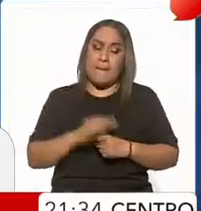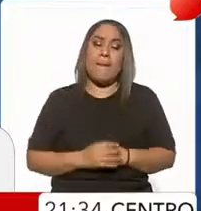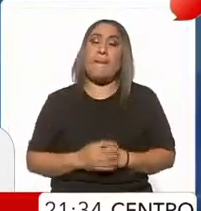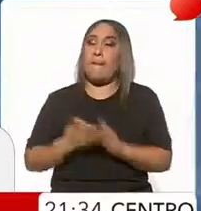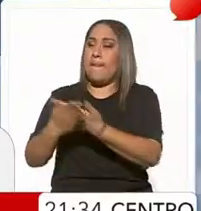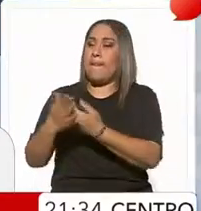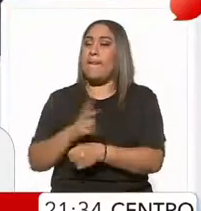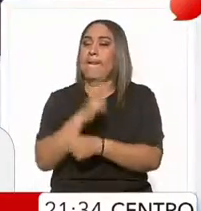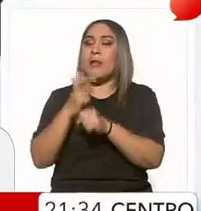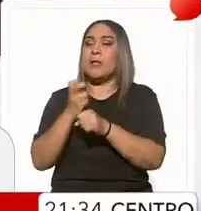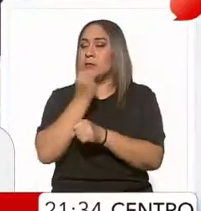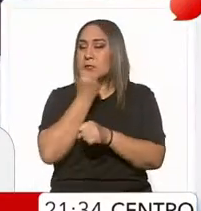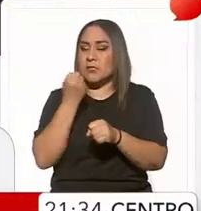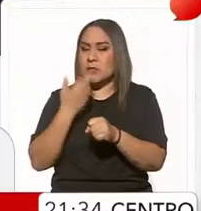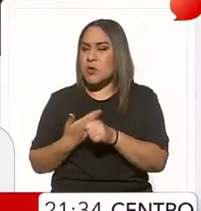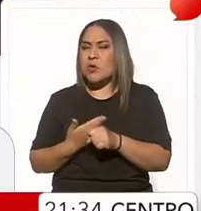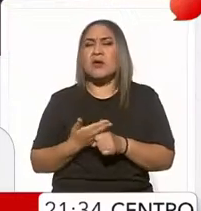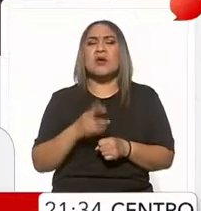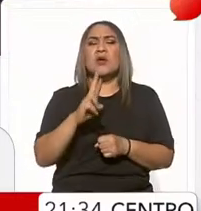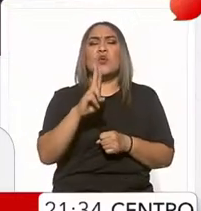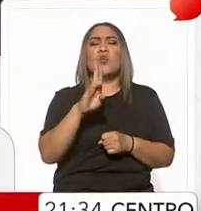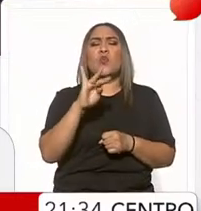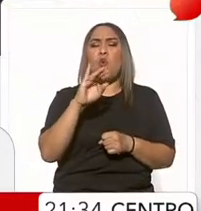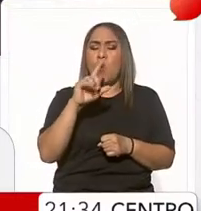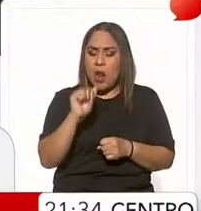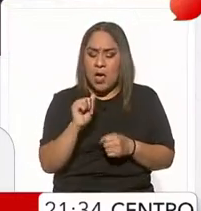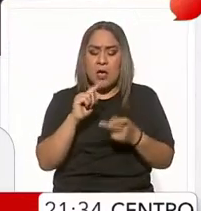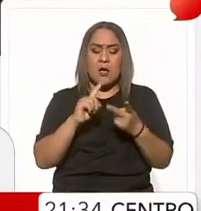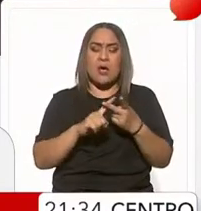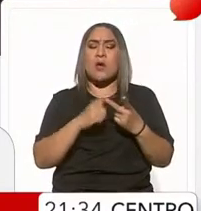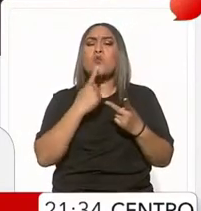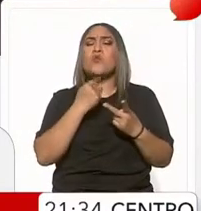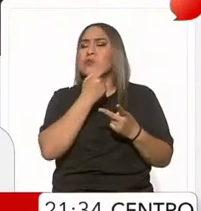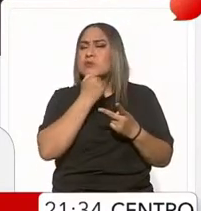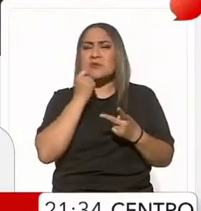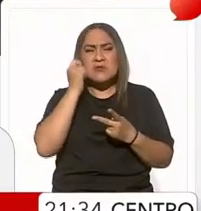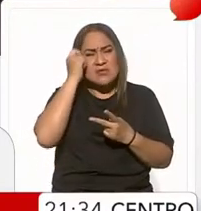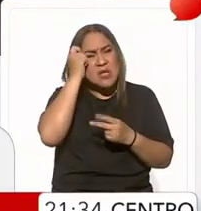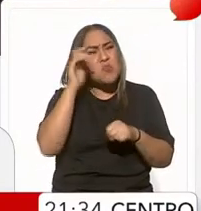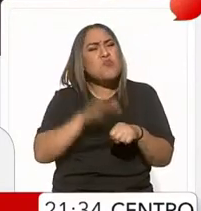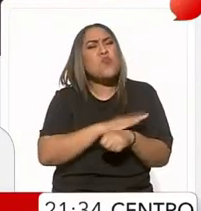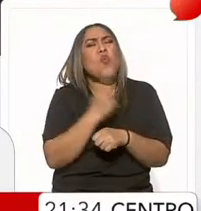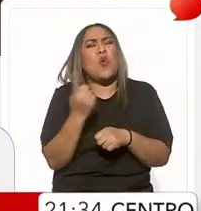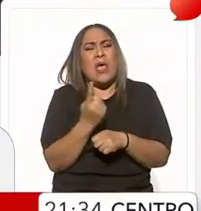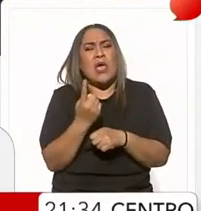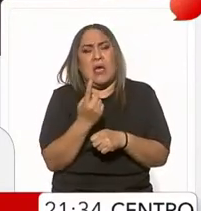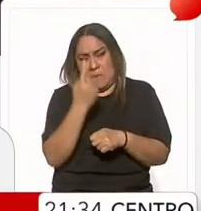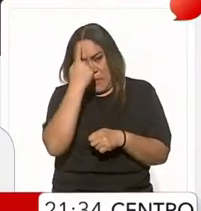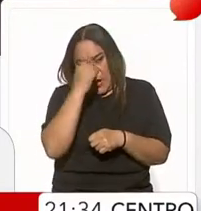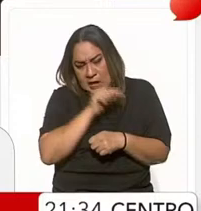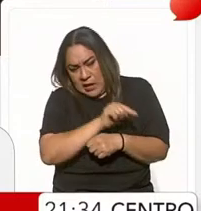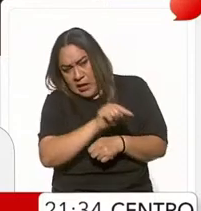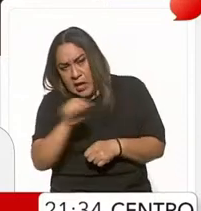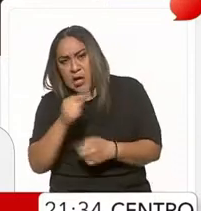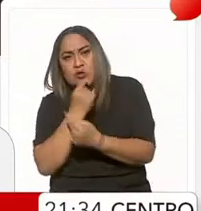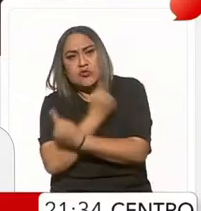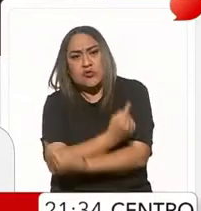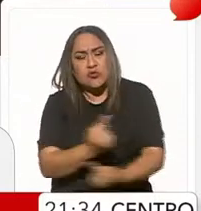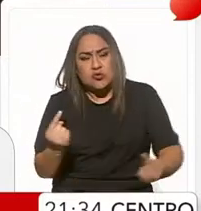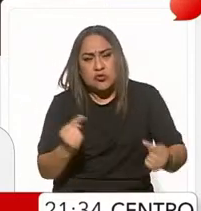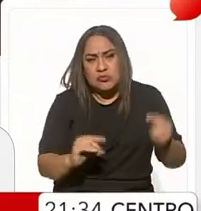Subsecretario, ¿por qué rubiola, por qué sarampión, y por qué los niños de esas edades? Bueno,